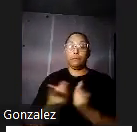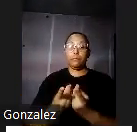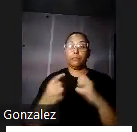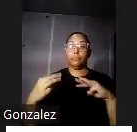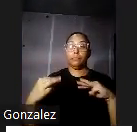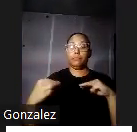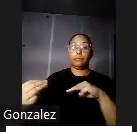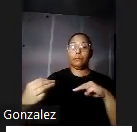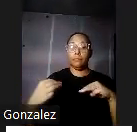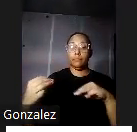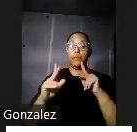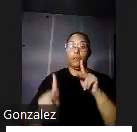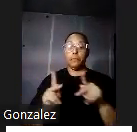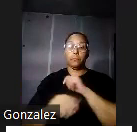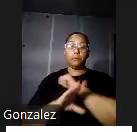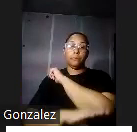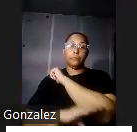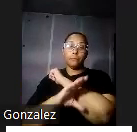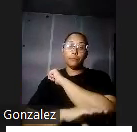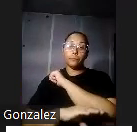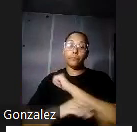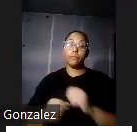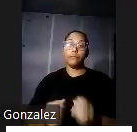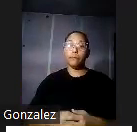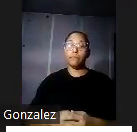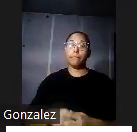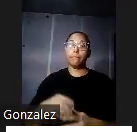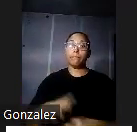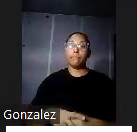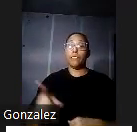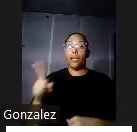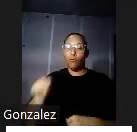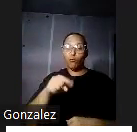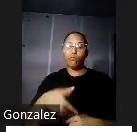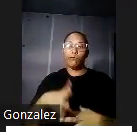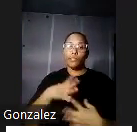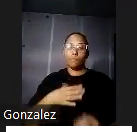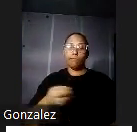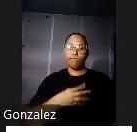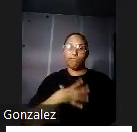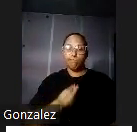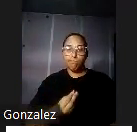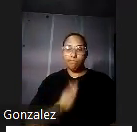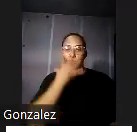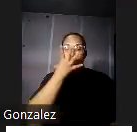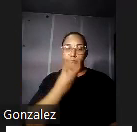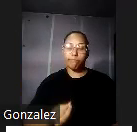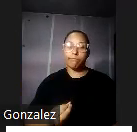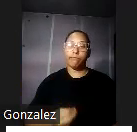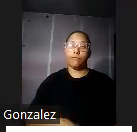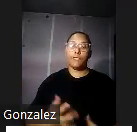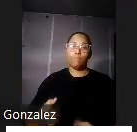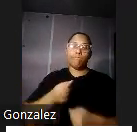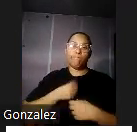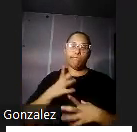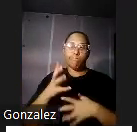campo era una clase pálida rópica de aspectos enfermizos evidentemente sufriendo